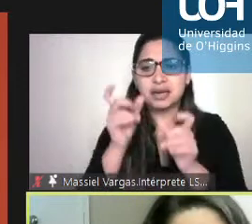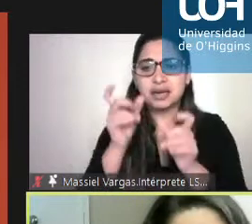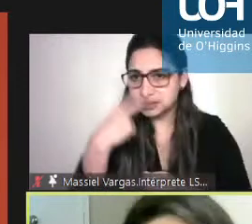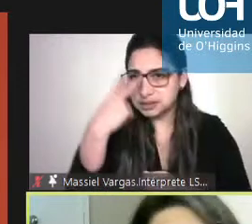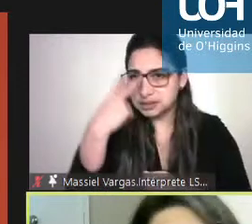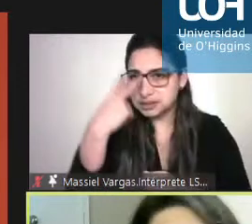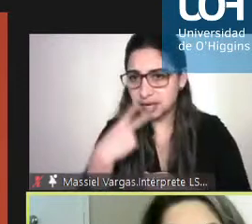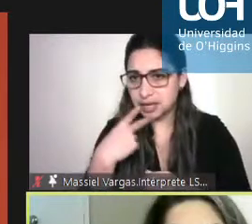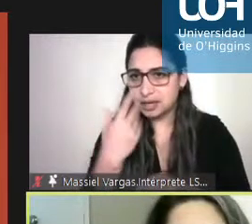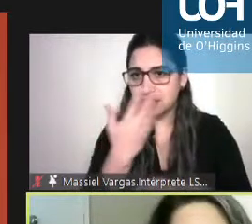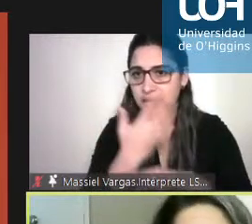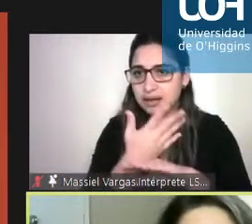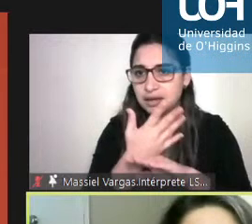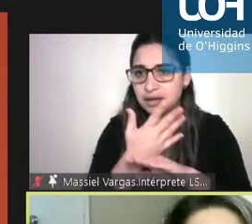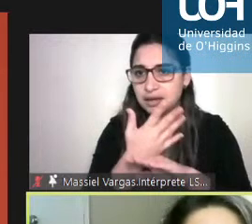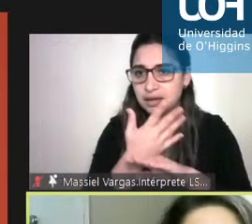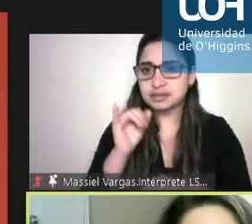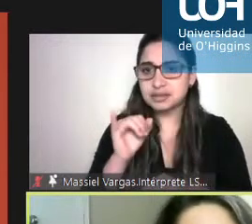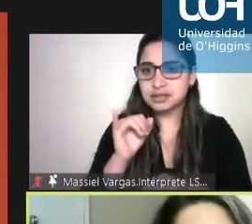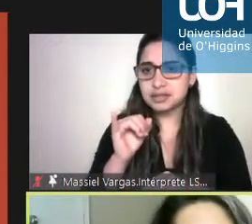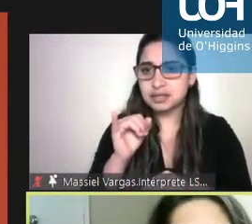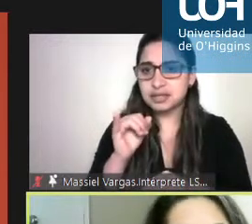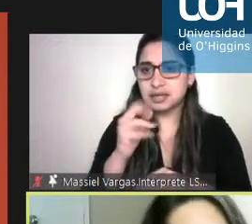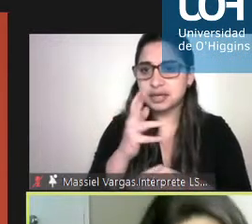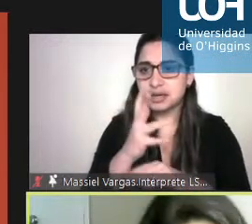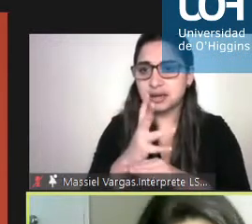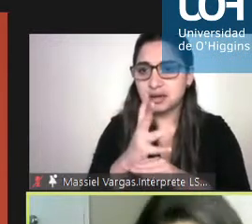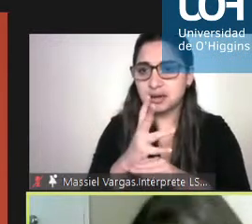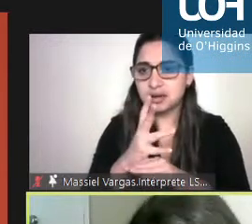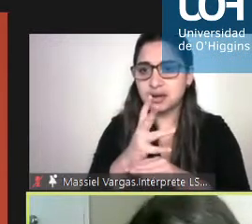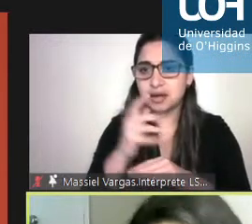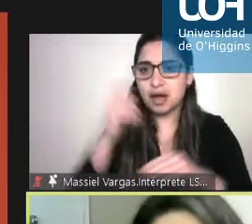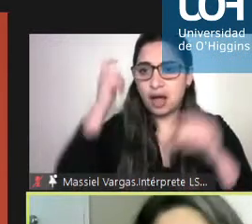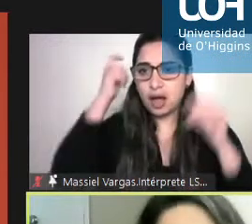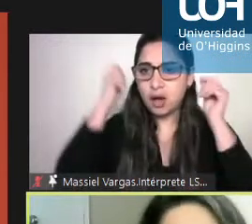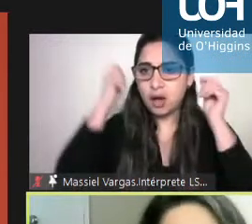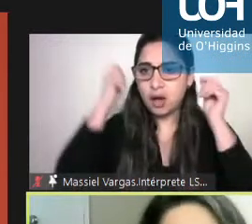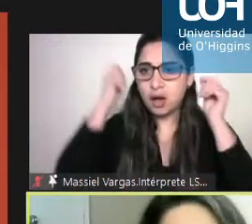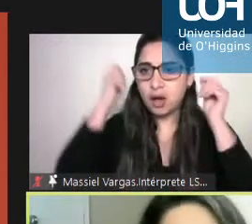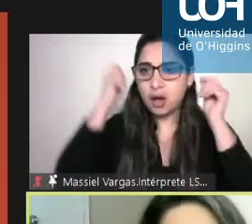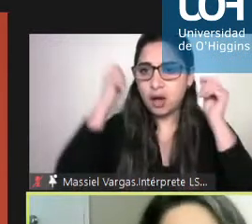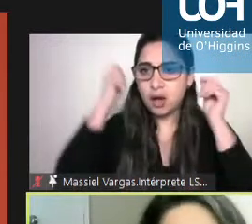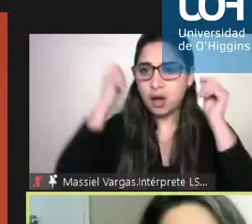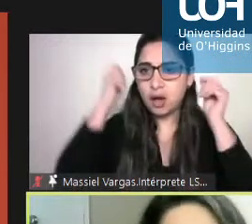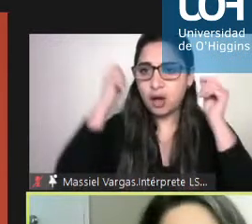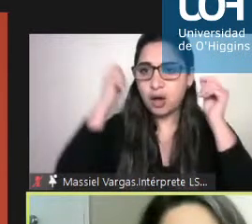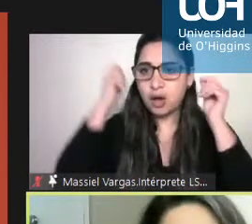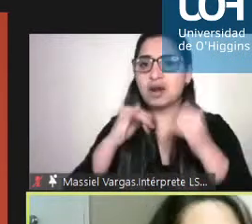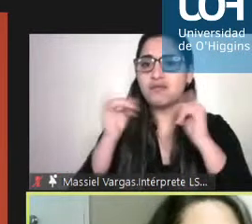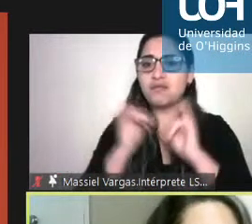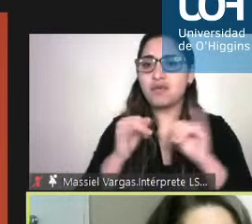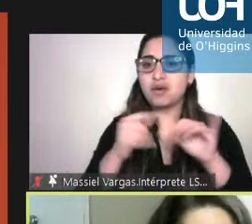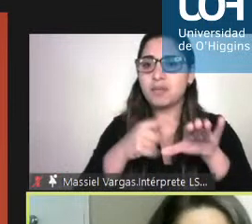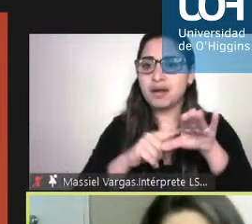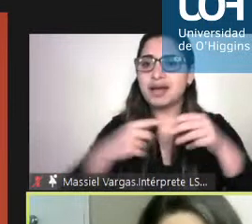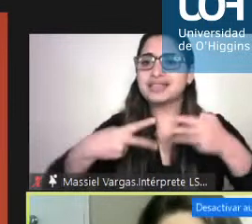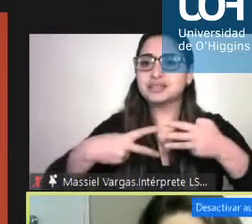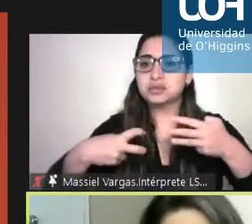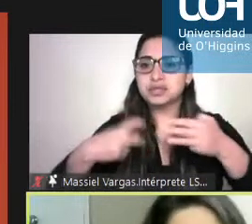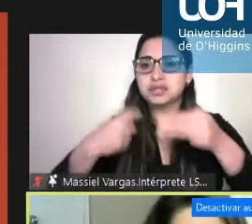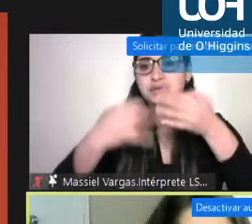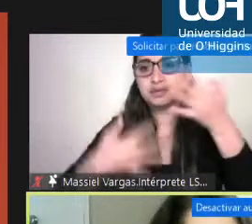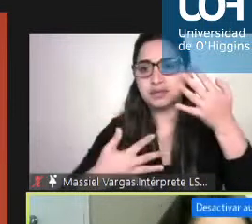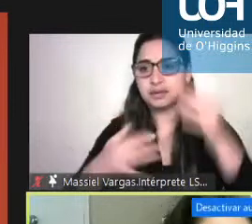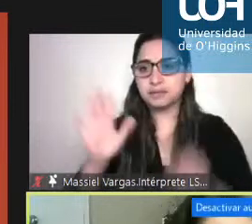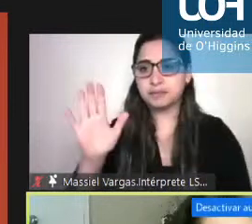Como el JOS que sé que existe, que permite que por el audio me lea la pantalla, los subtítulos, etcétera.